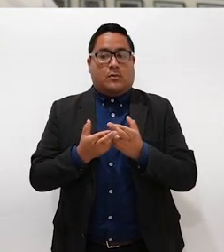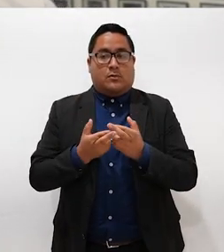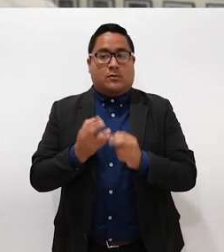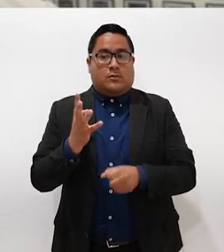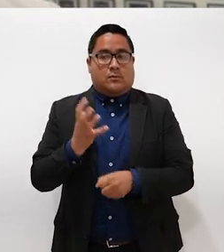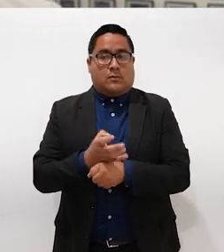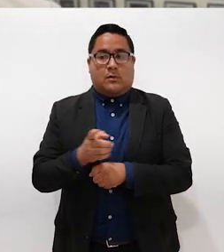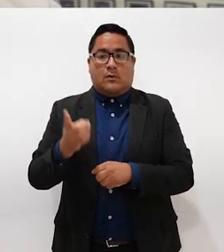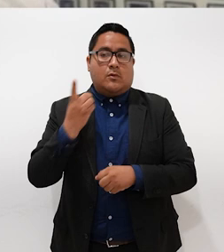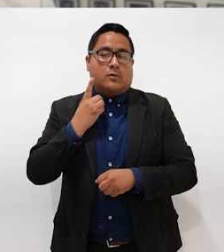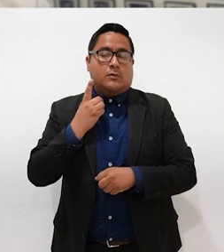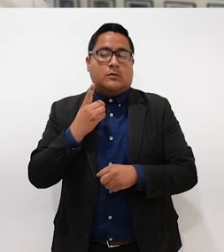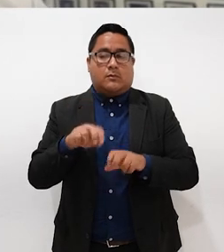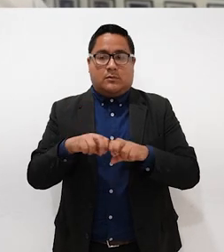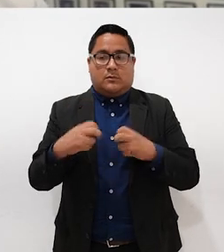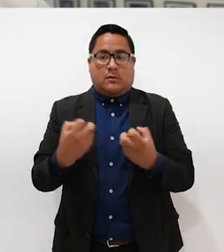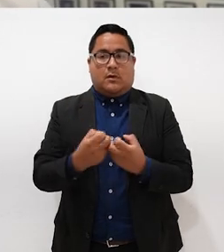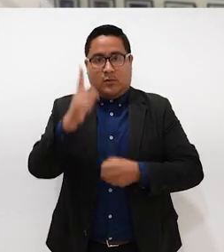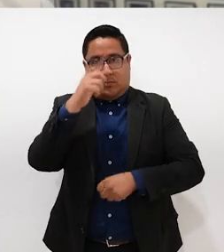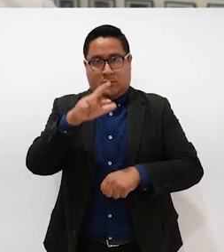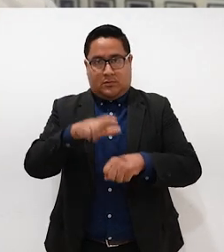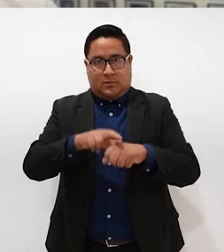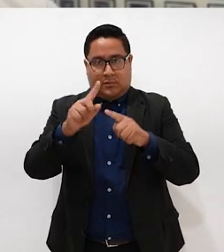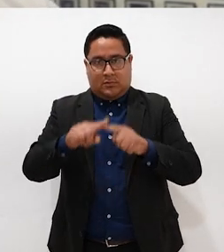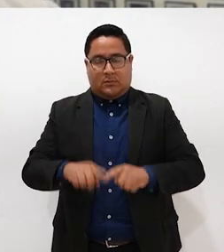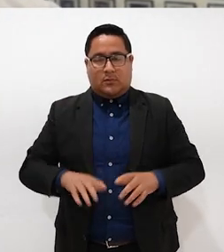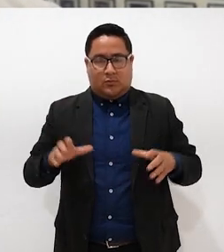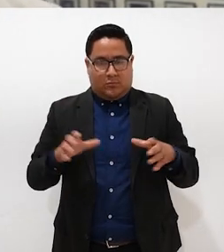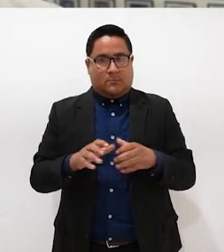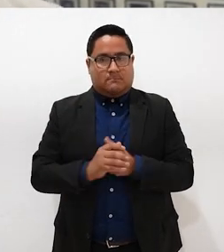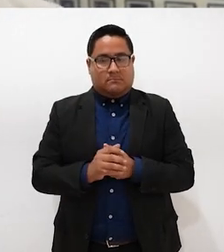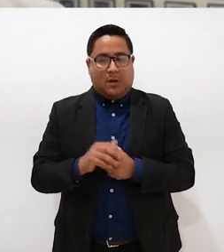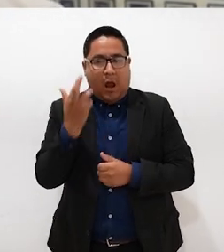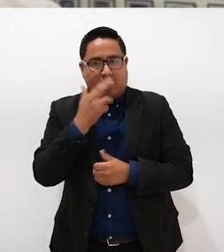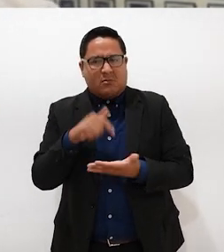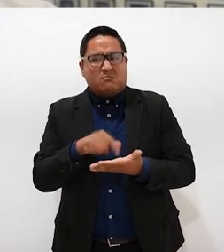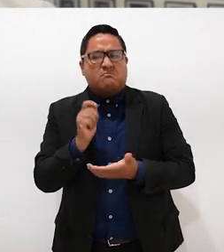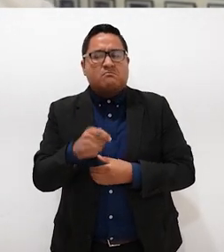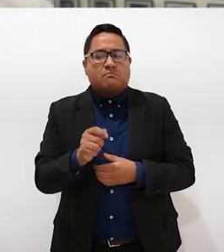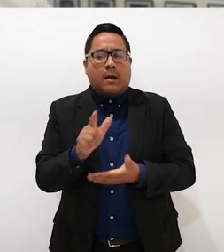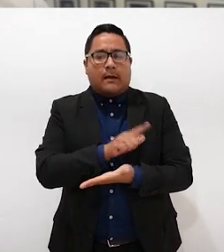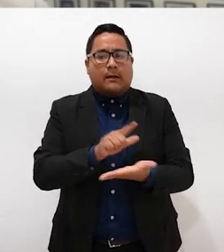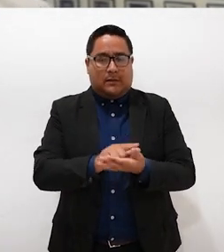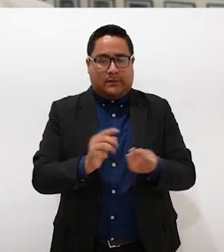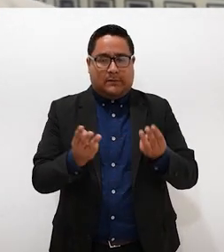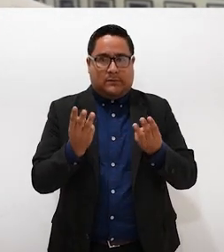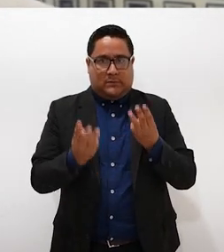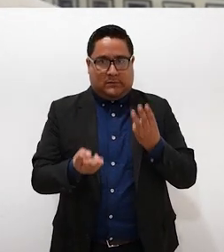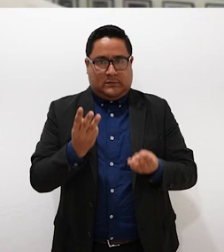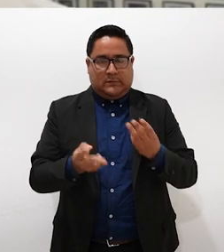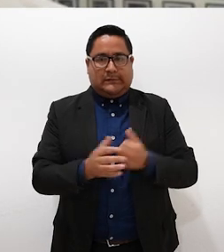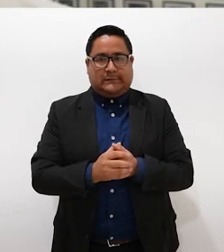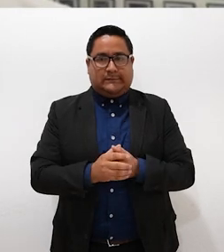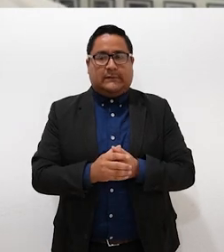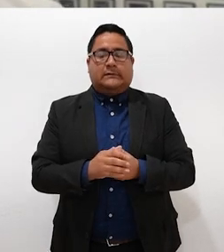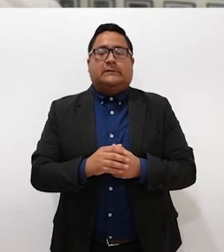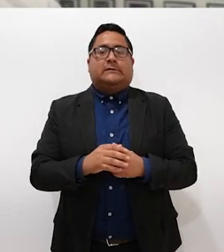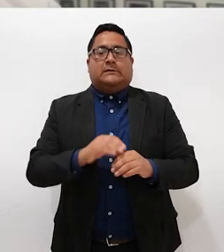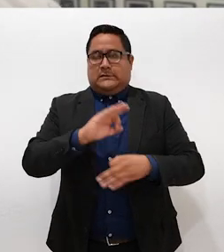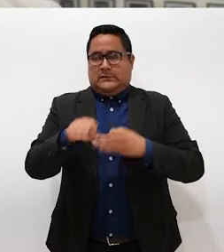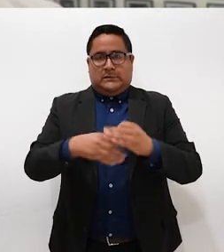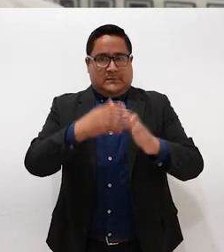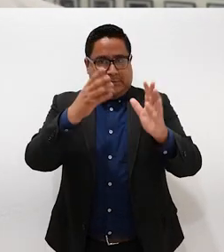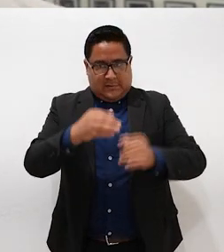con diputadas, diputados y asesores en el que se ha estado analizando la ley de 3 de 3. Finalmente hubo una definición